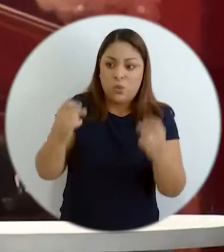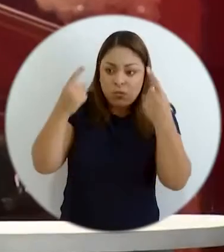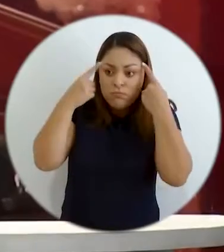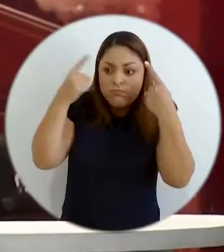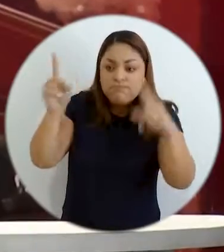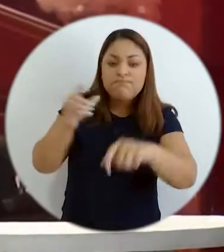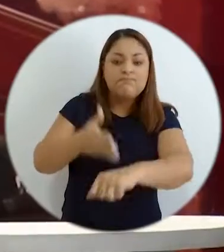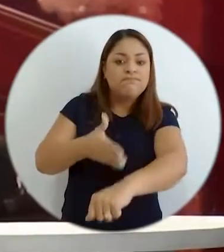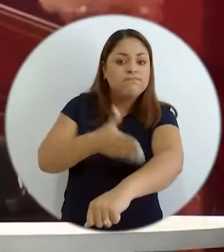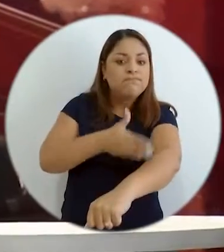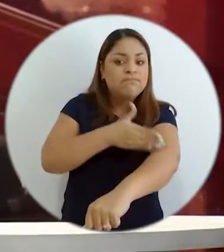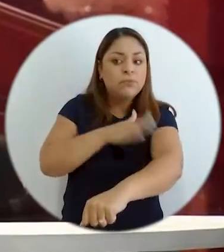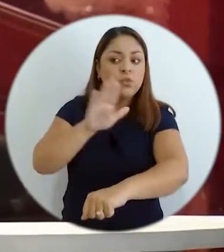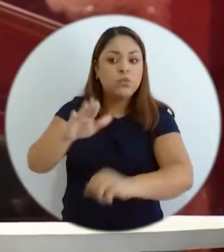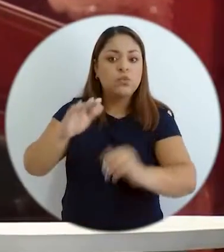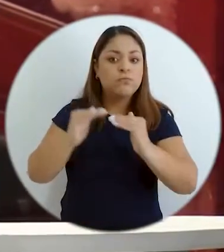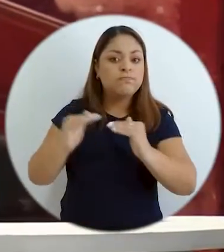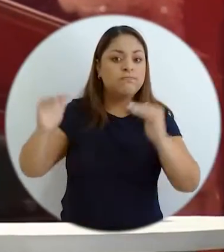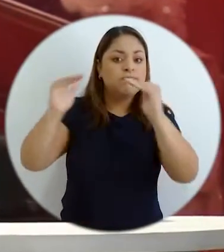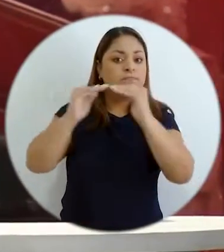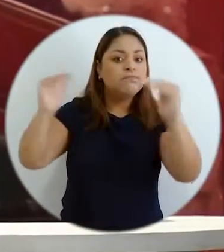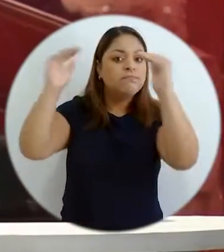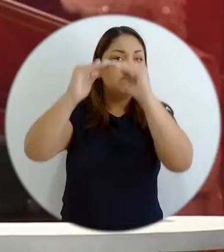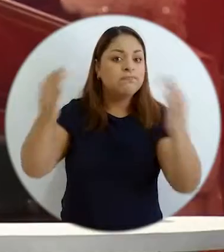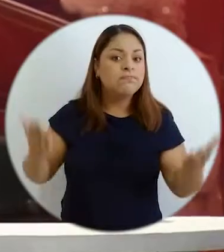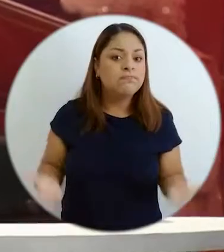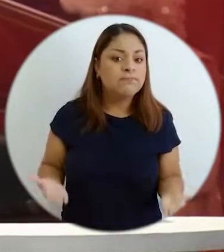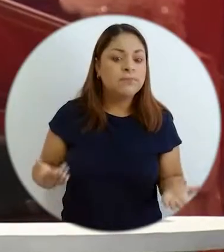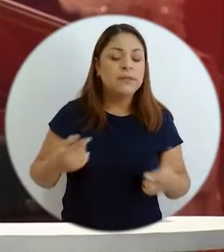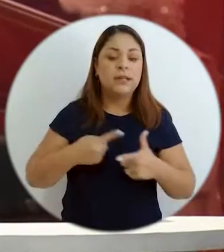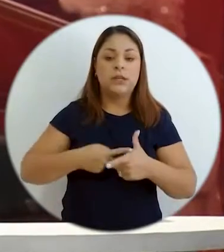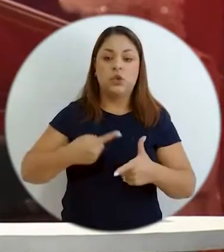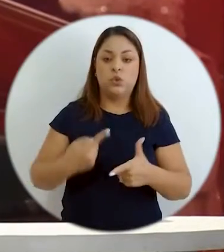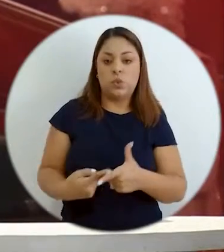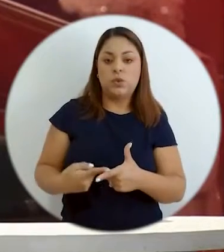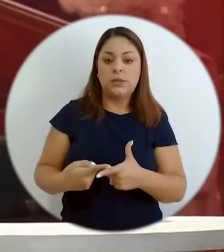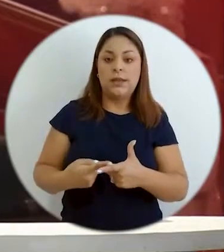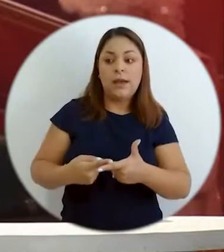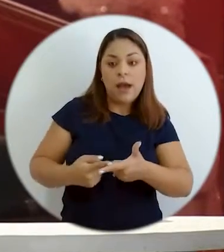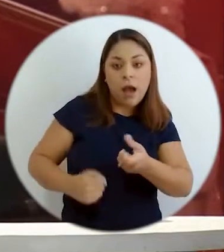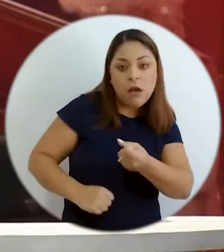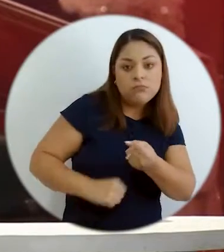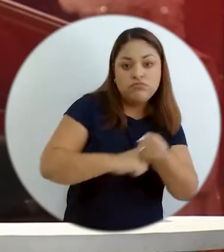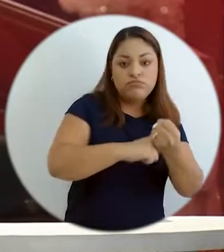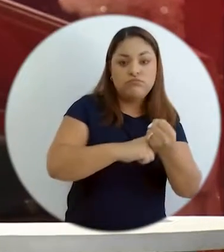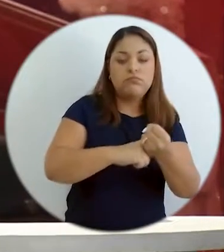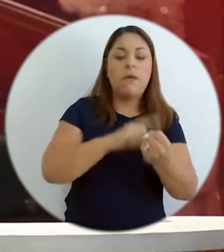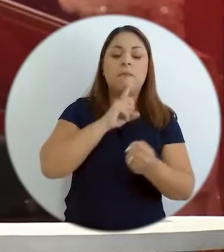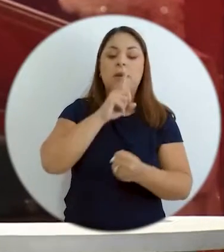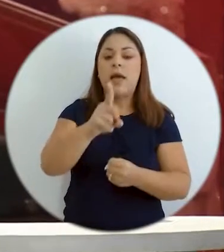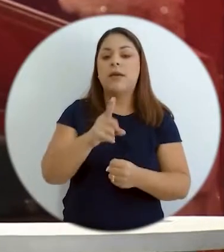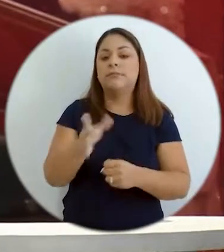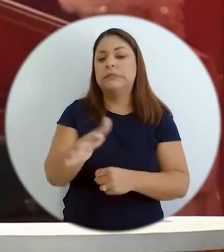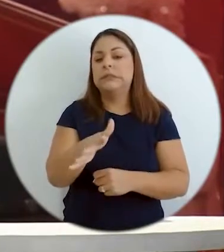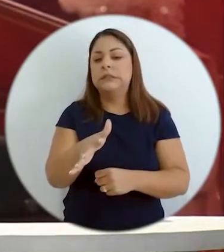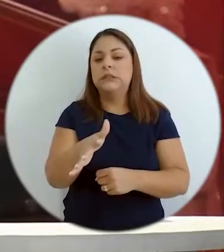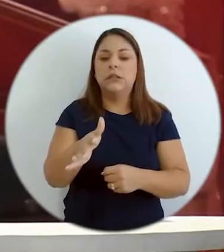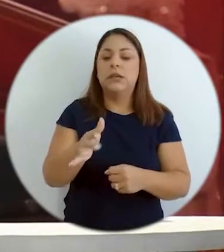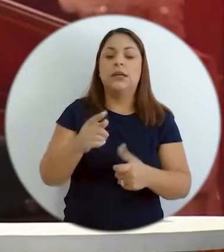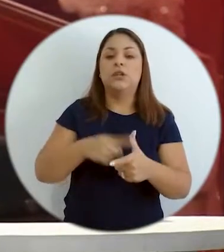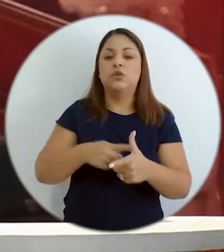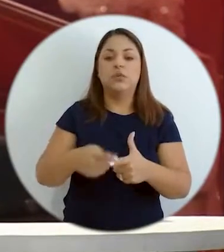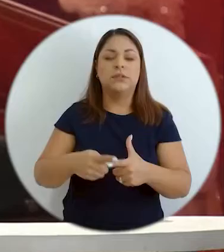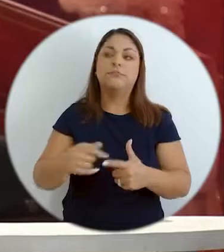progresar en su nivel. Y entonces el asistencialismo como tal ha sido una medida paliativa, pero